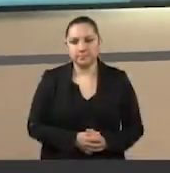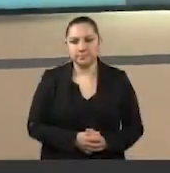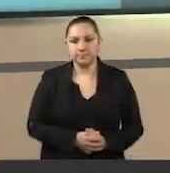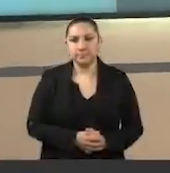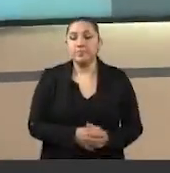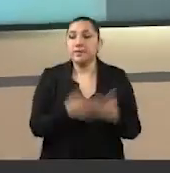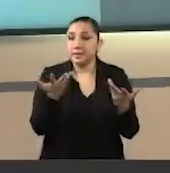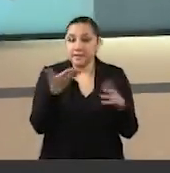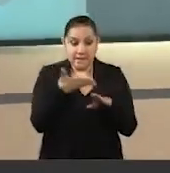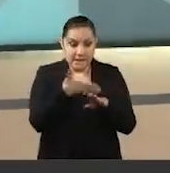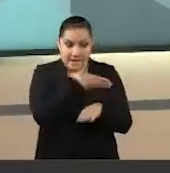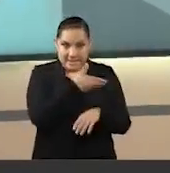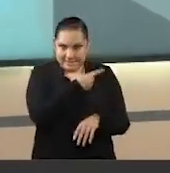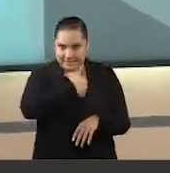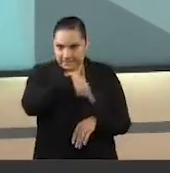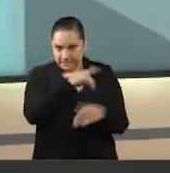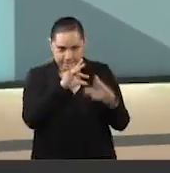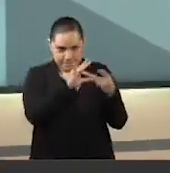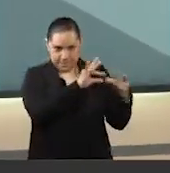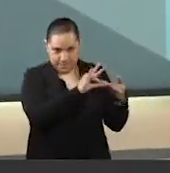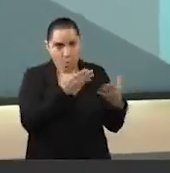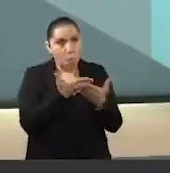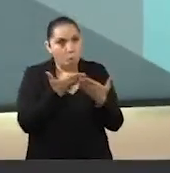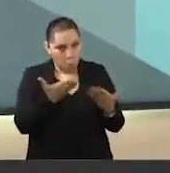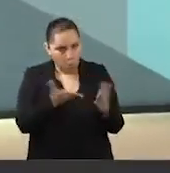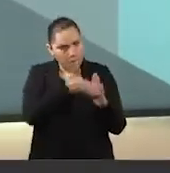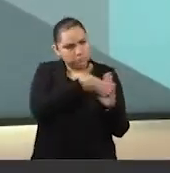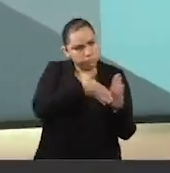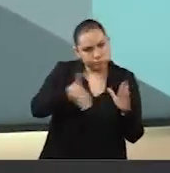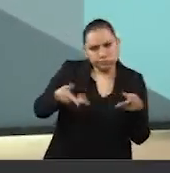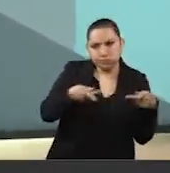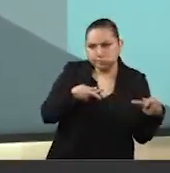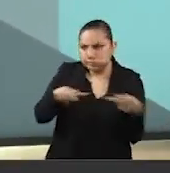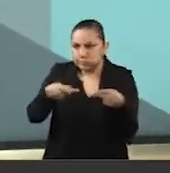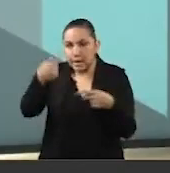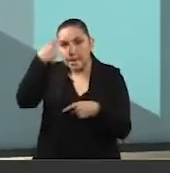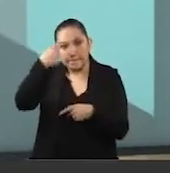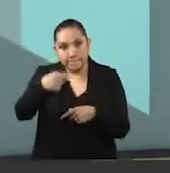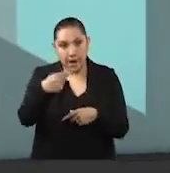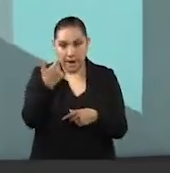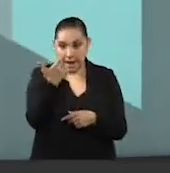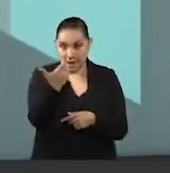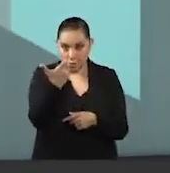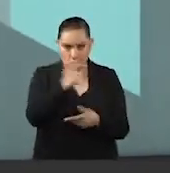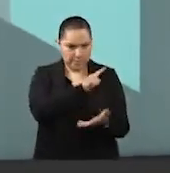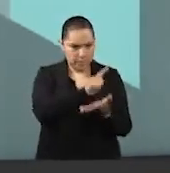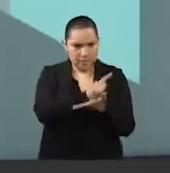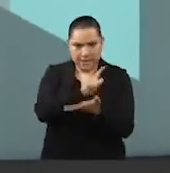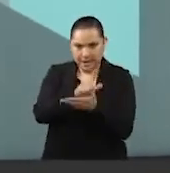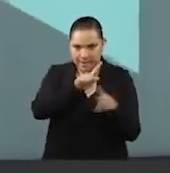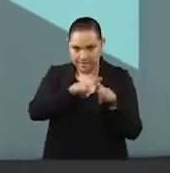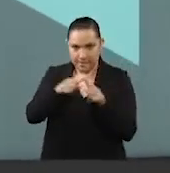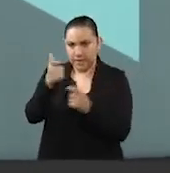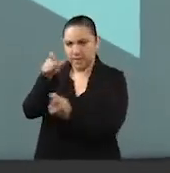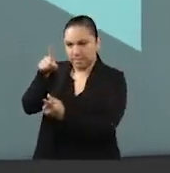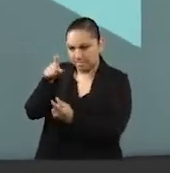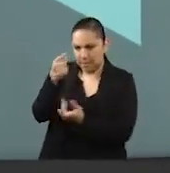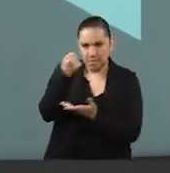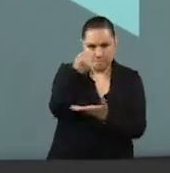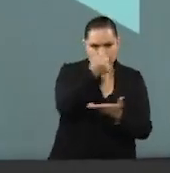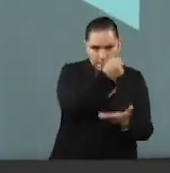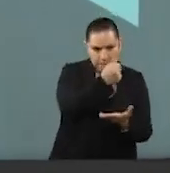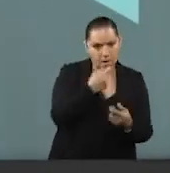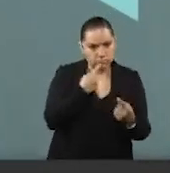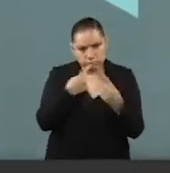Ya se lo adelantábamos, se están alistando los trabajos de la discusión del paquete económico 2024. Hay que recordar que es una facultad del